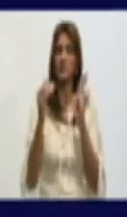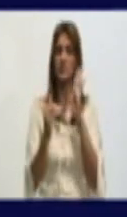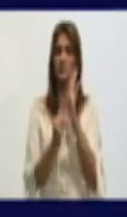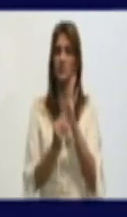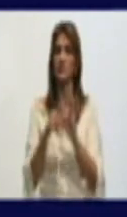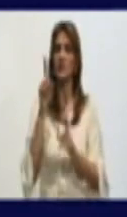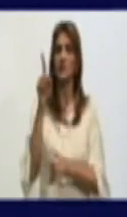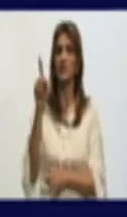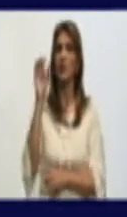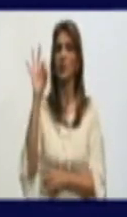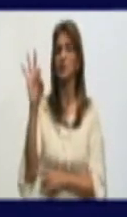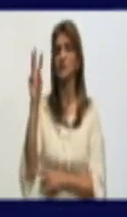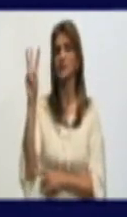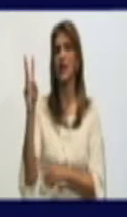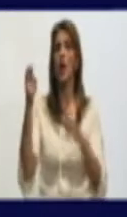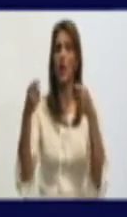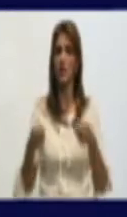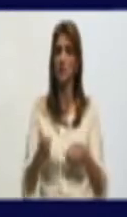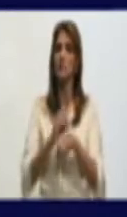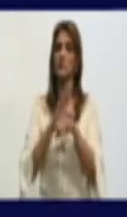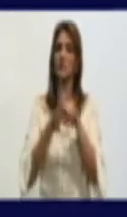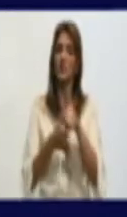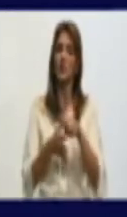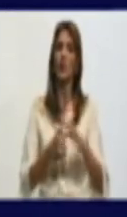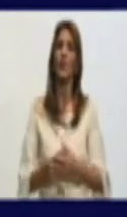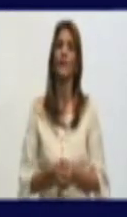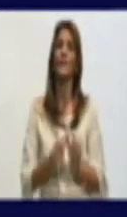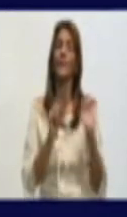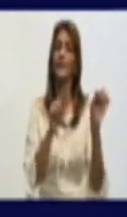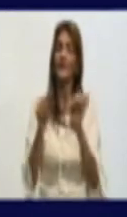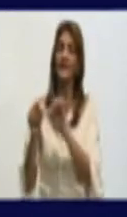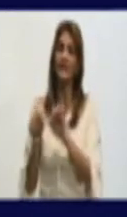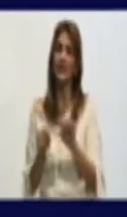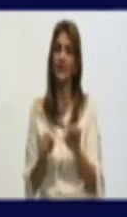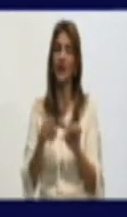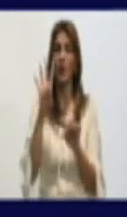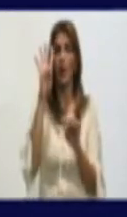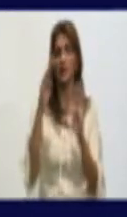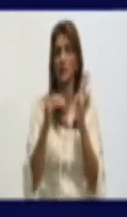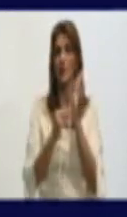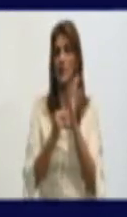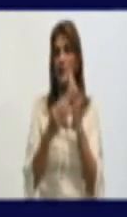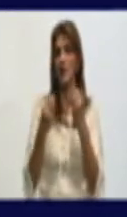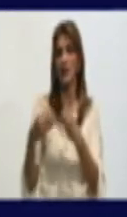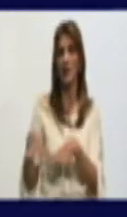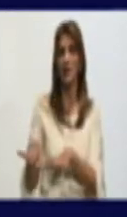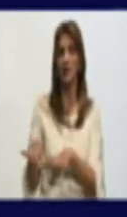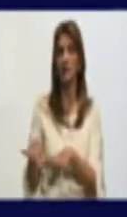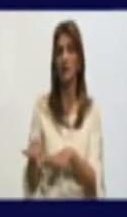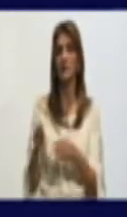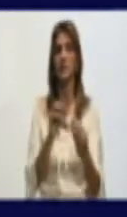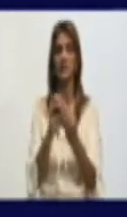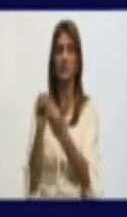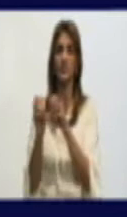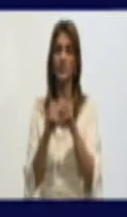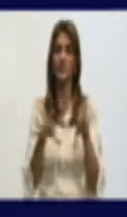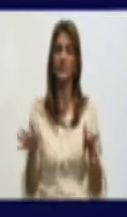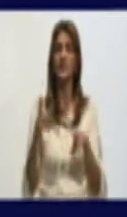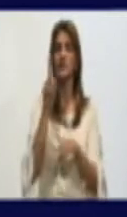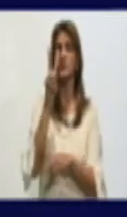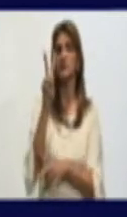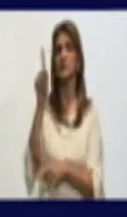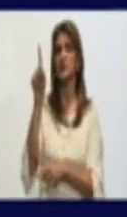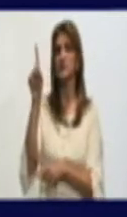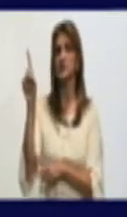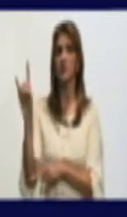personas confirmadas a la COVID. De ellas, 4.964 autóctonas y 219 viajeros.